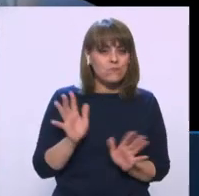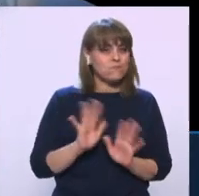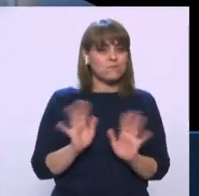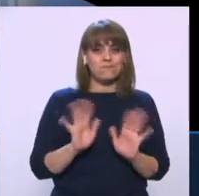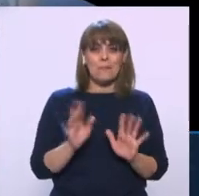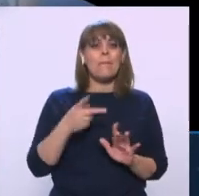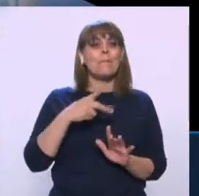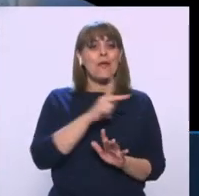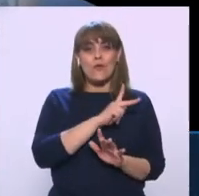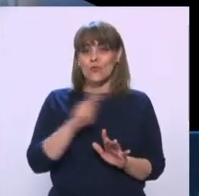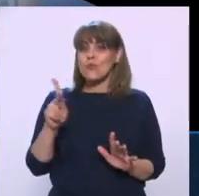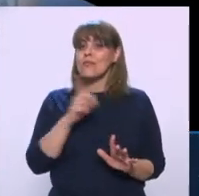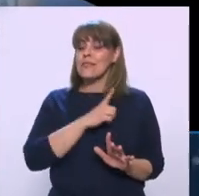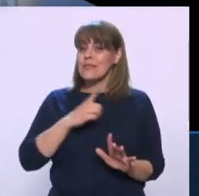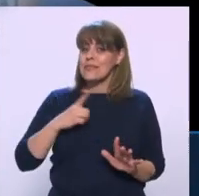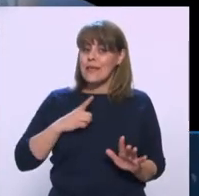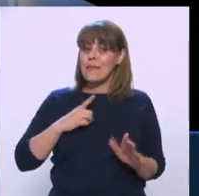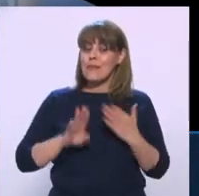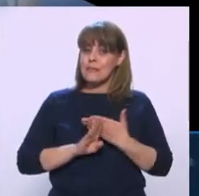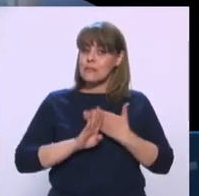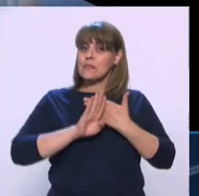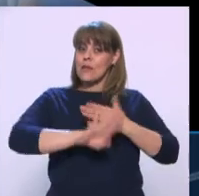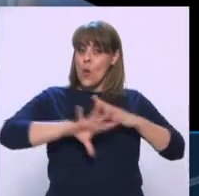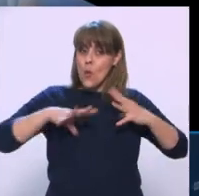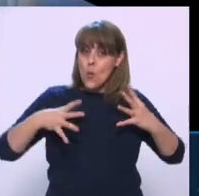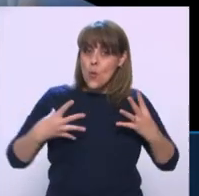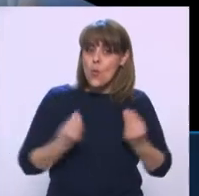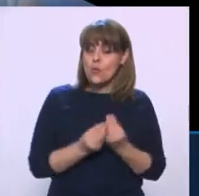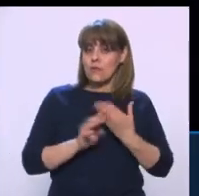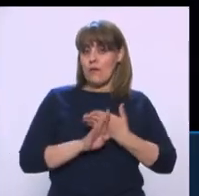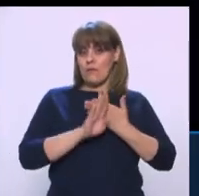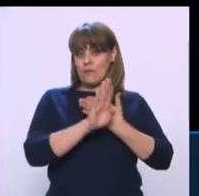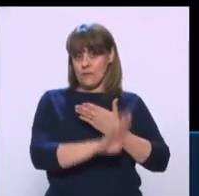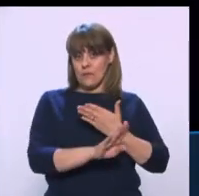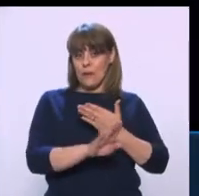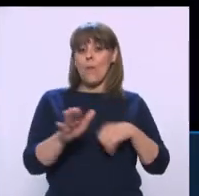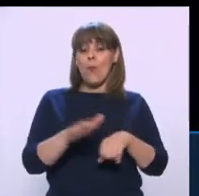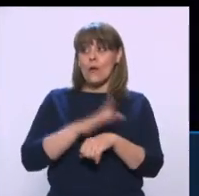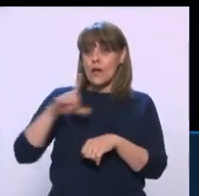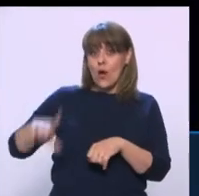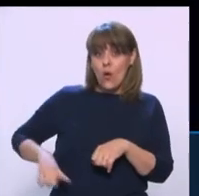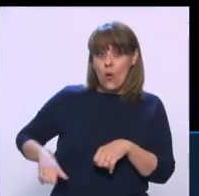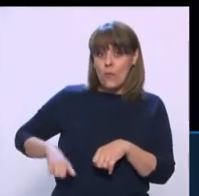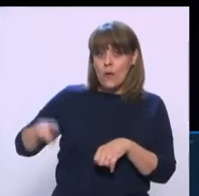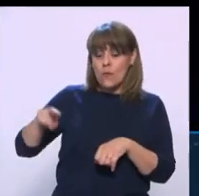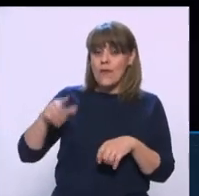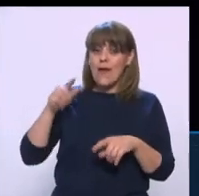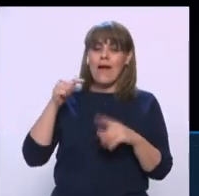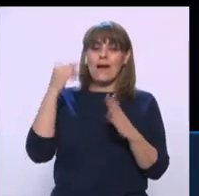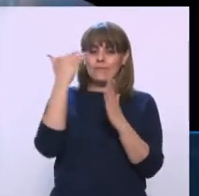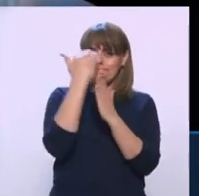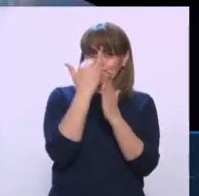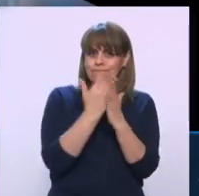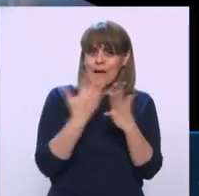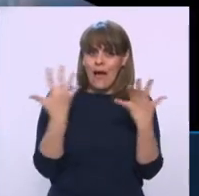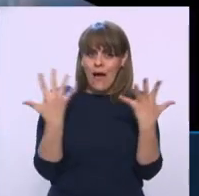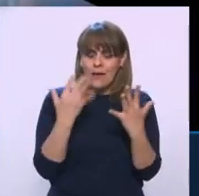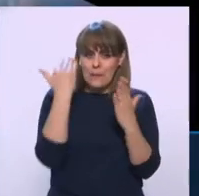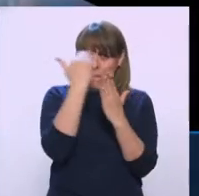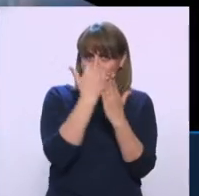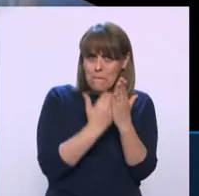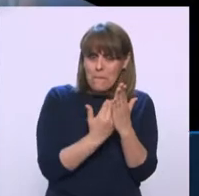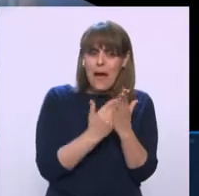tarea de todos evitarlo, porque el gobierno ha desplegado una enorme cantidad de instrumentos y de